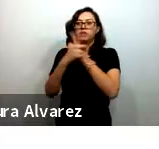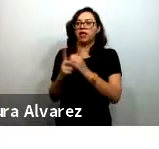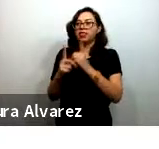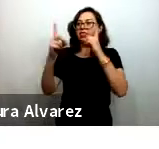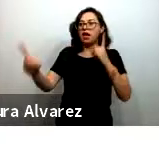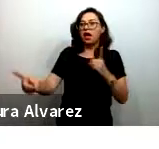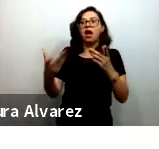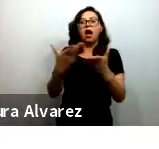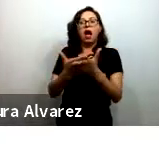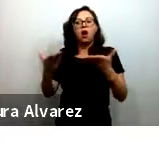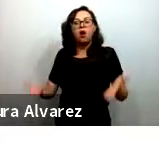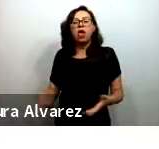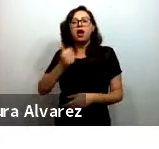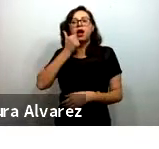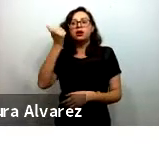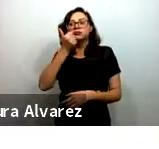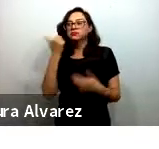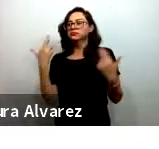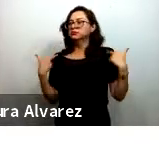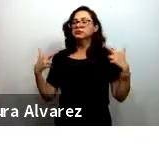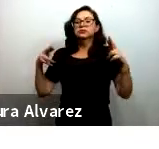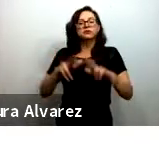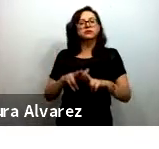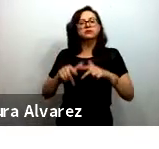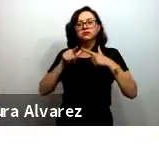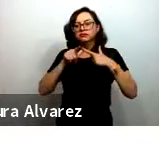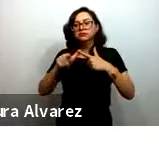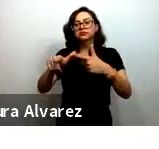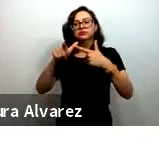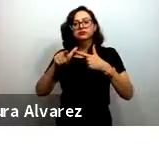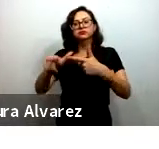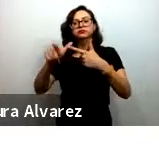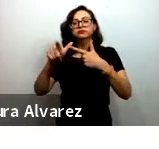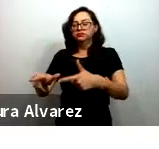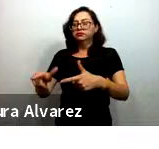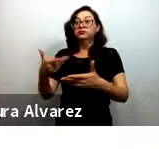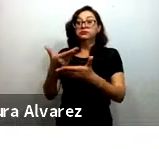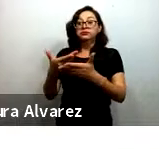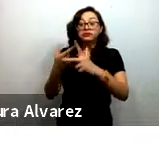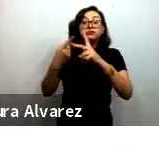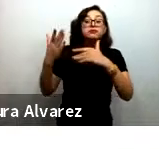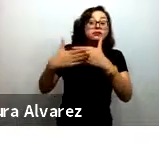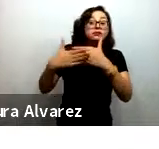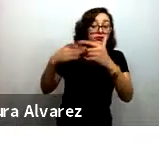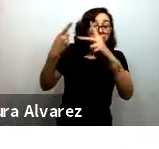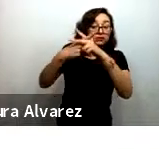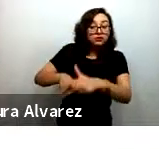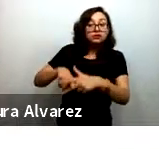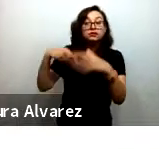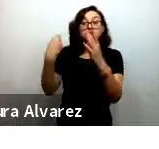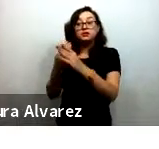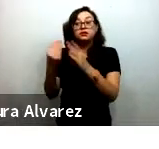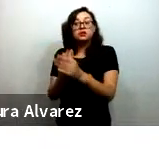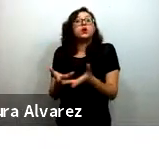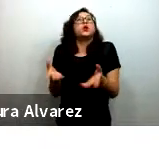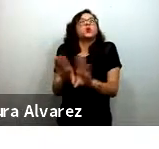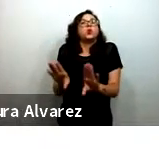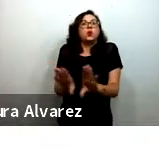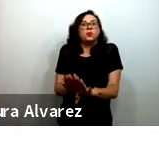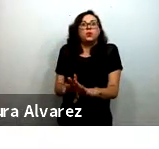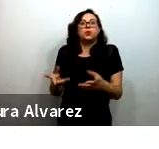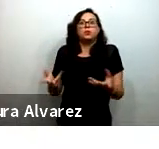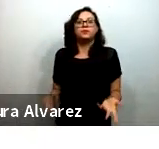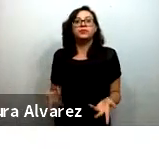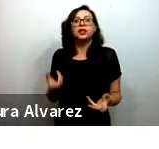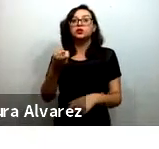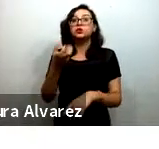alumnos y los maestros a el inicio de clases esto por supuesto que es información valiosísima para